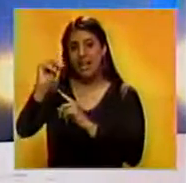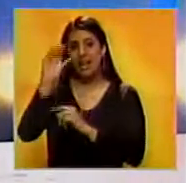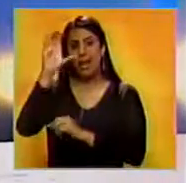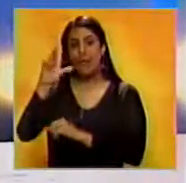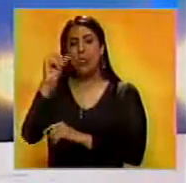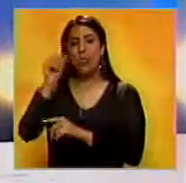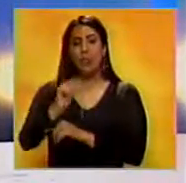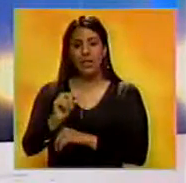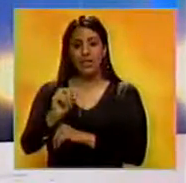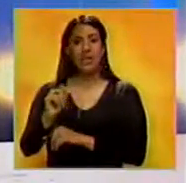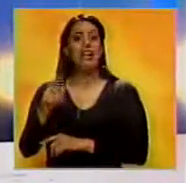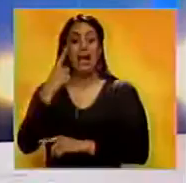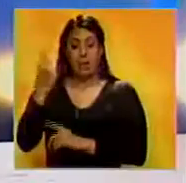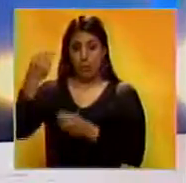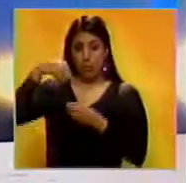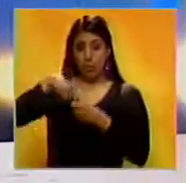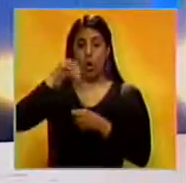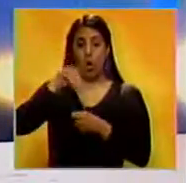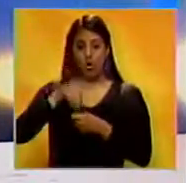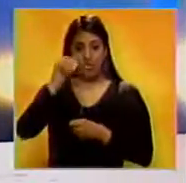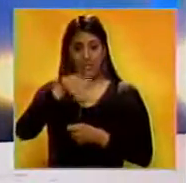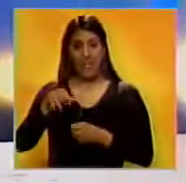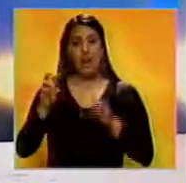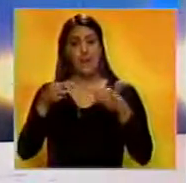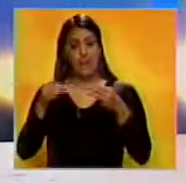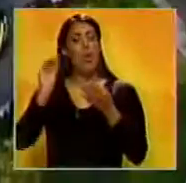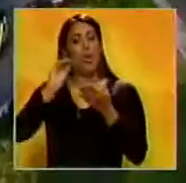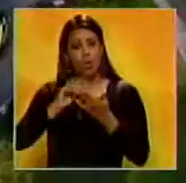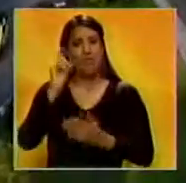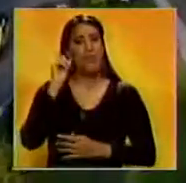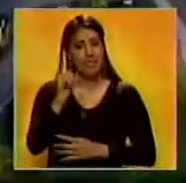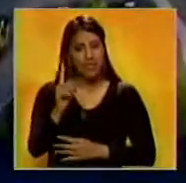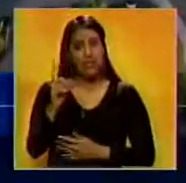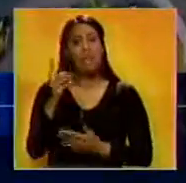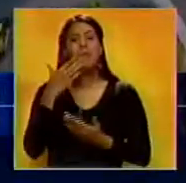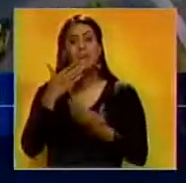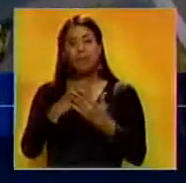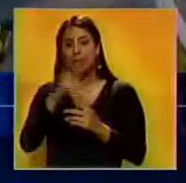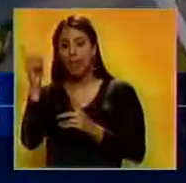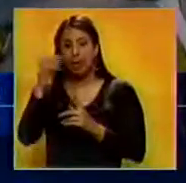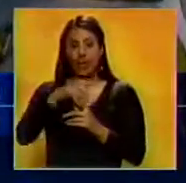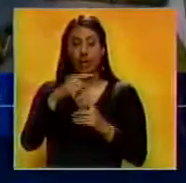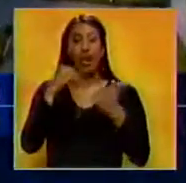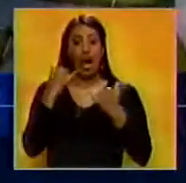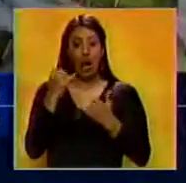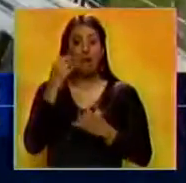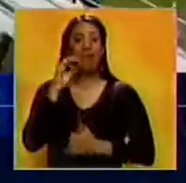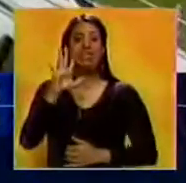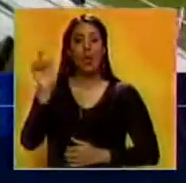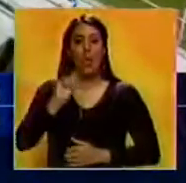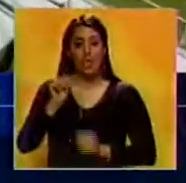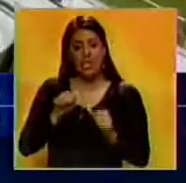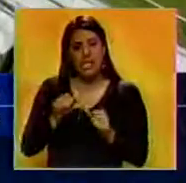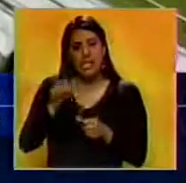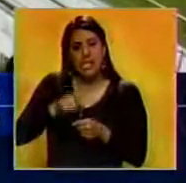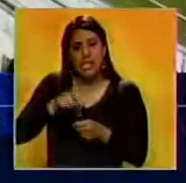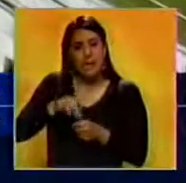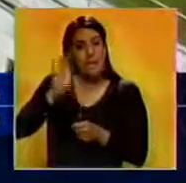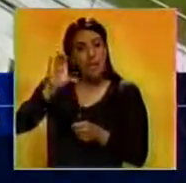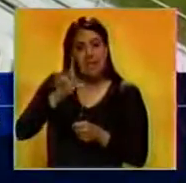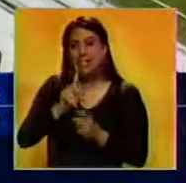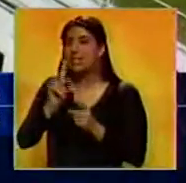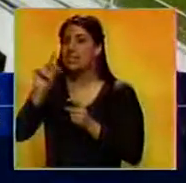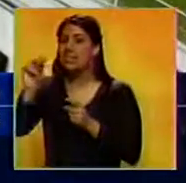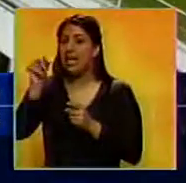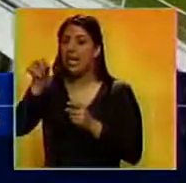nación por un mes y si quieren reingresar al territorio panameño. Señaló que la medida aplica para aquellos que tienen más de cinco meses en el país y